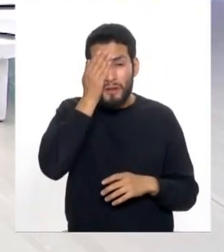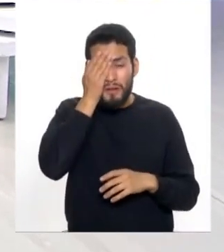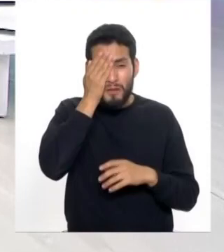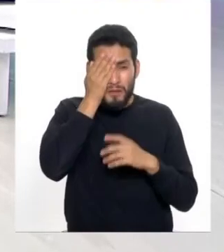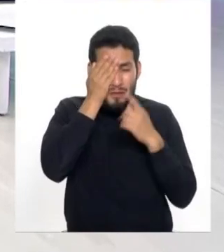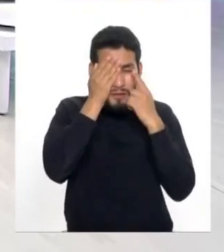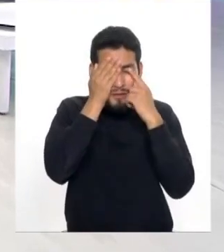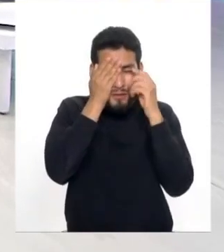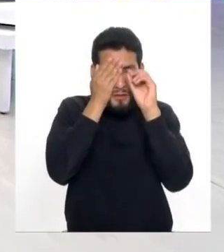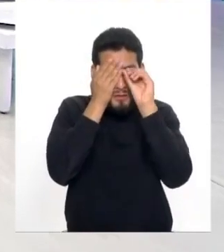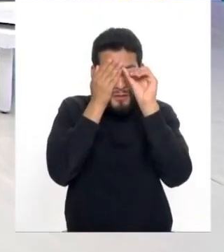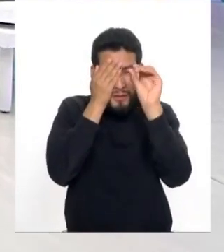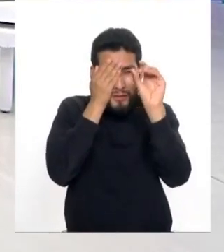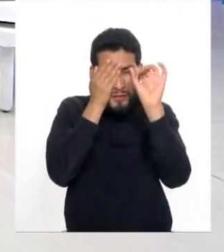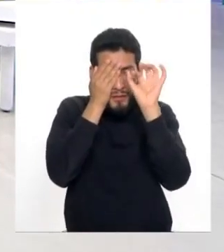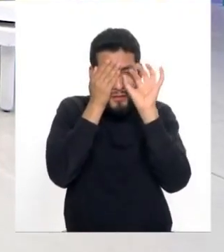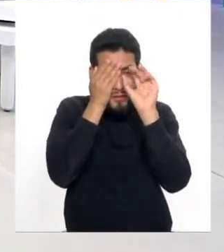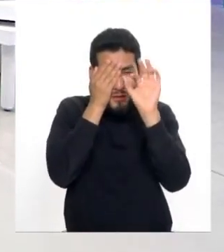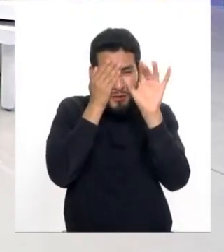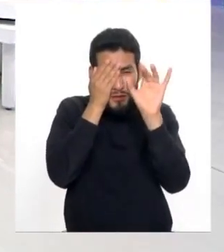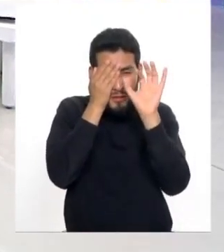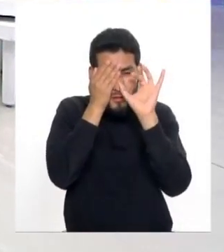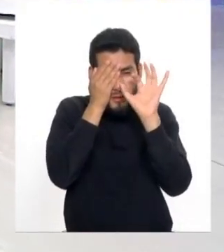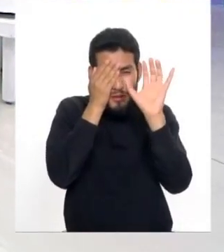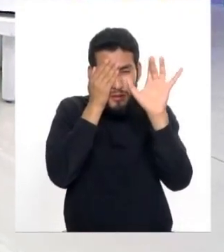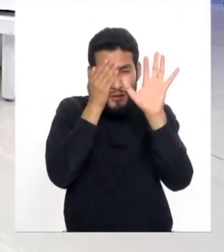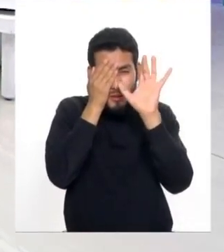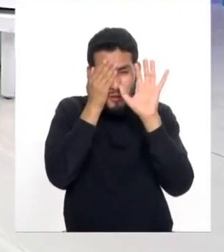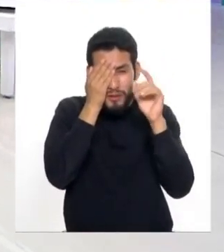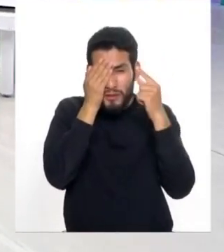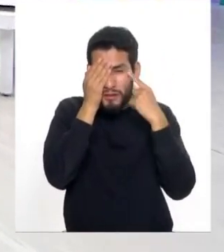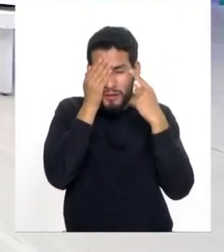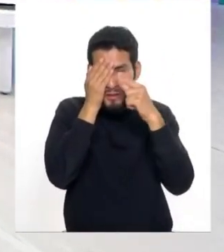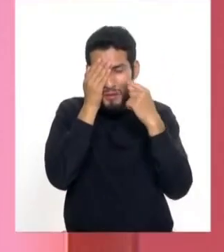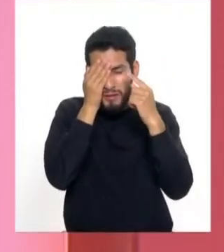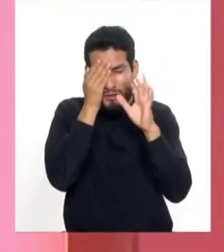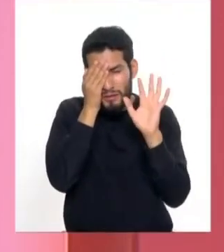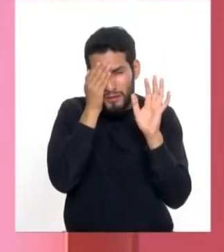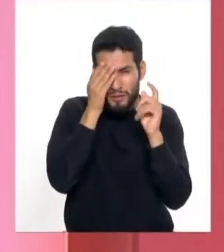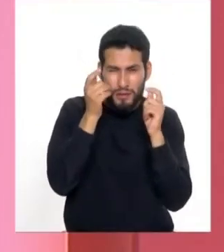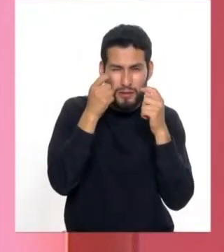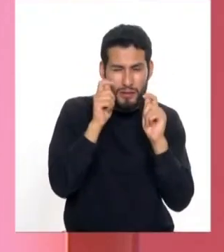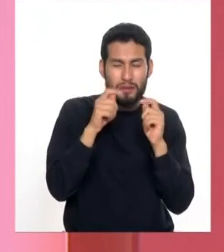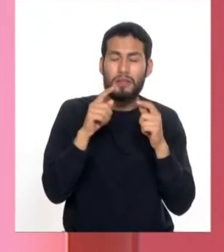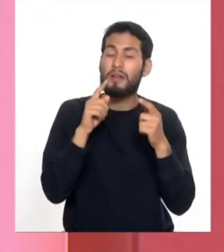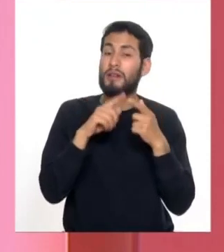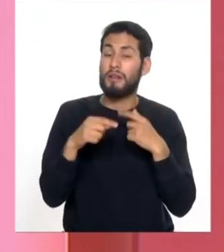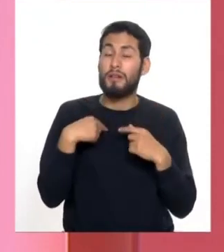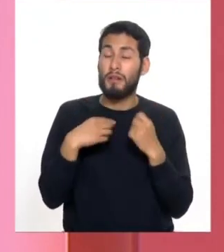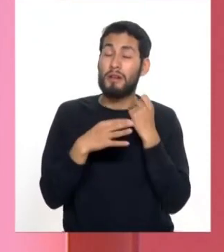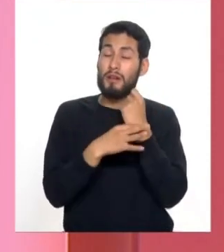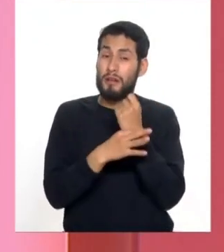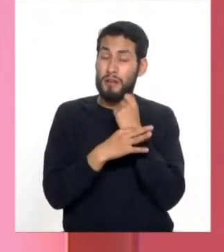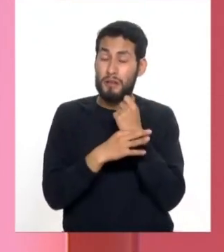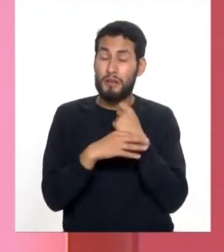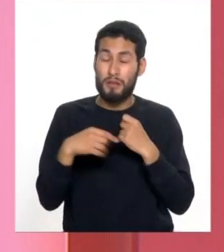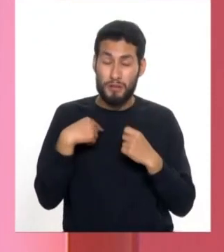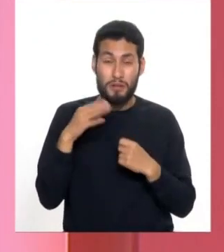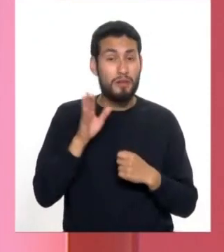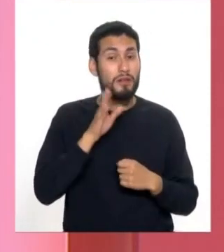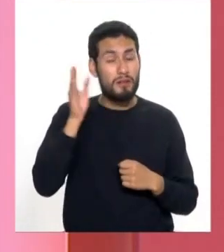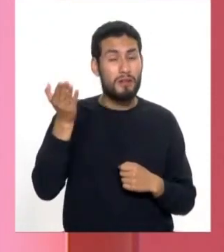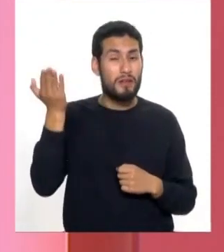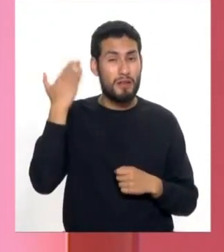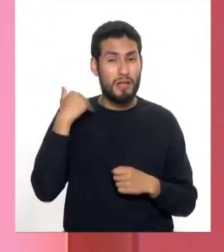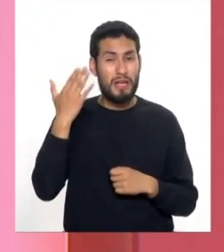ingresar al ojo izquierdo, ¿no? Entonces, yo visité a un especialista hace 15 años aproximadamente